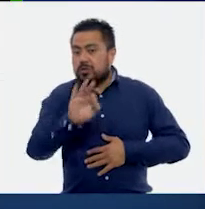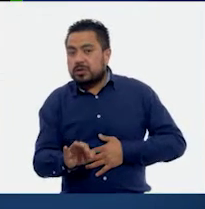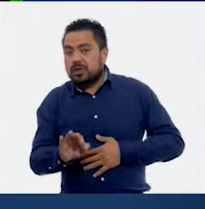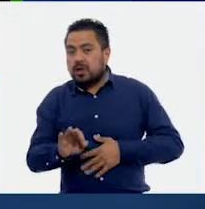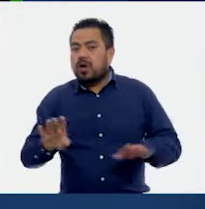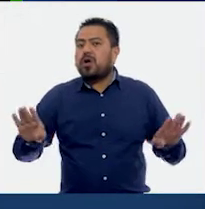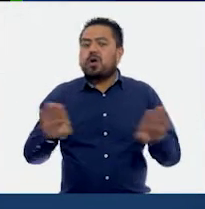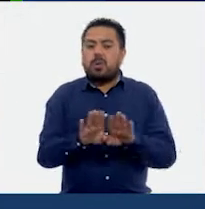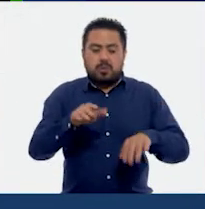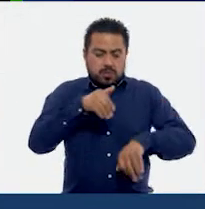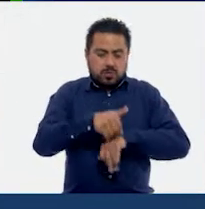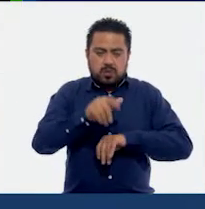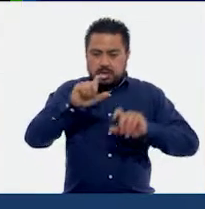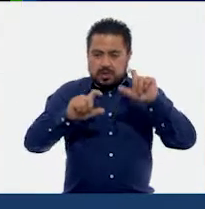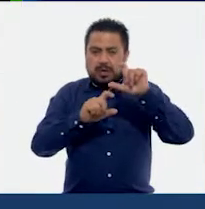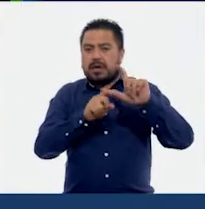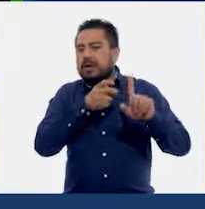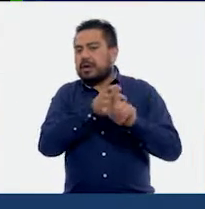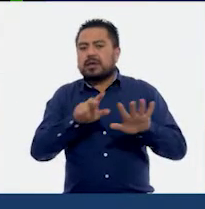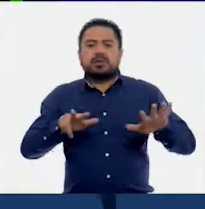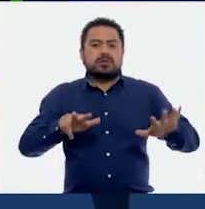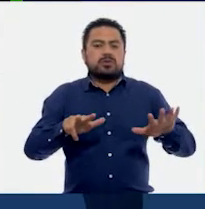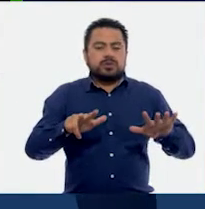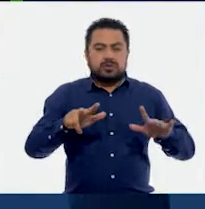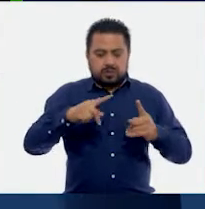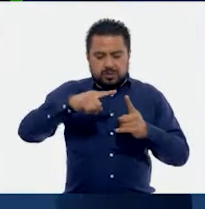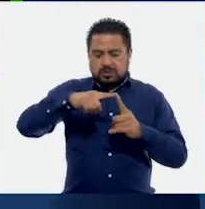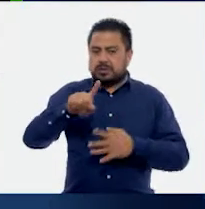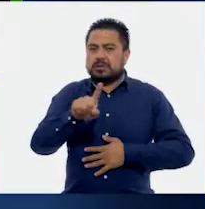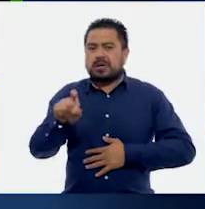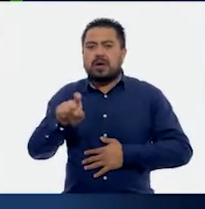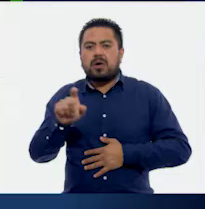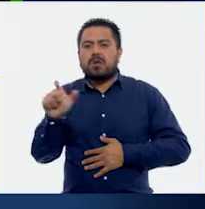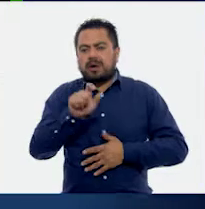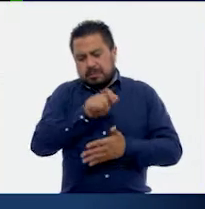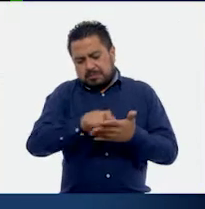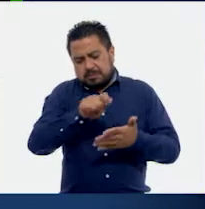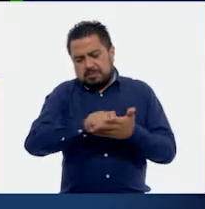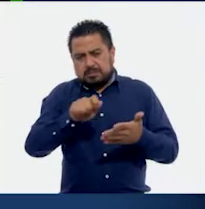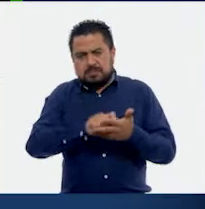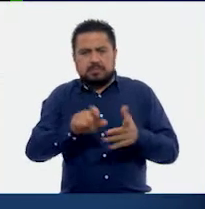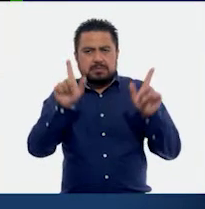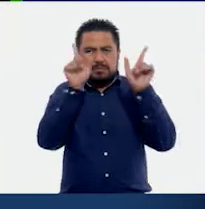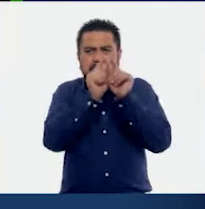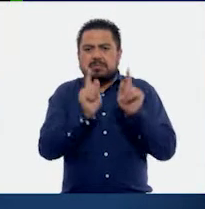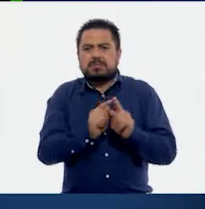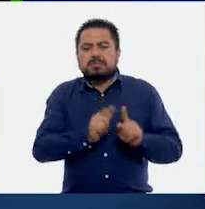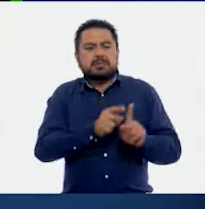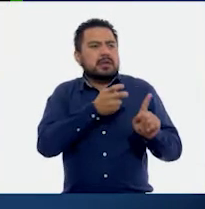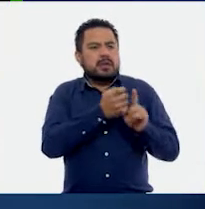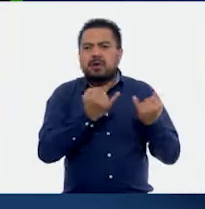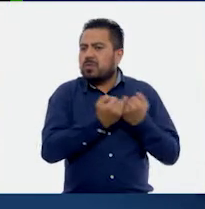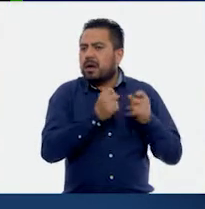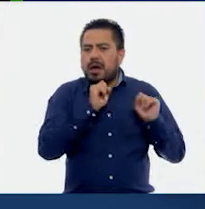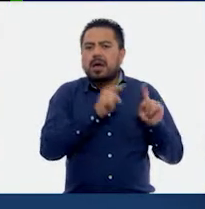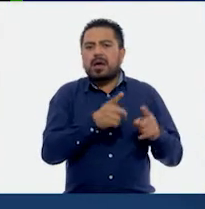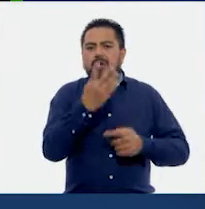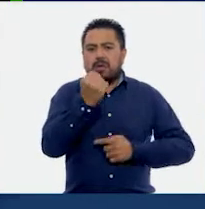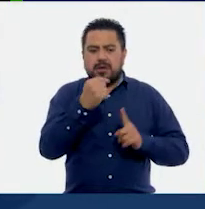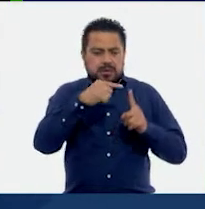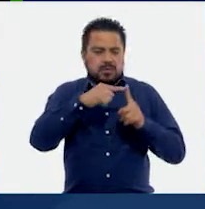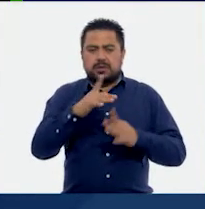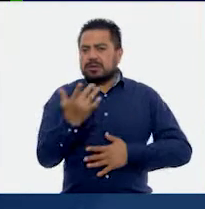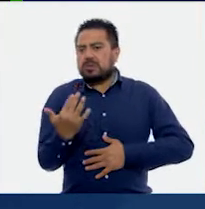como una fracción es 18 sobre 100. Cuando lo escribimos en forma simplificada es igual a 9 sobre